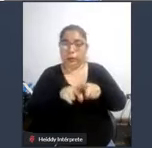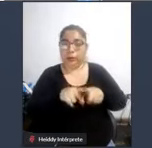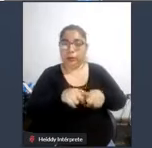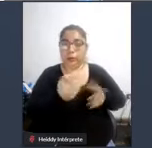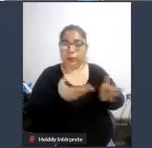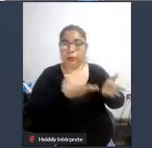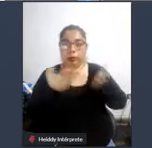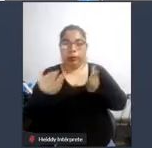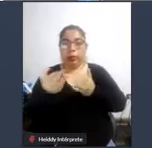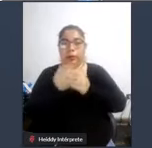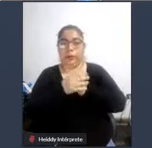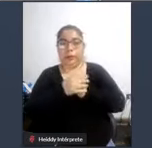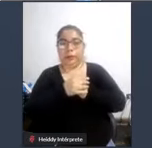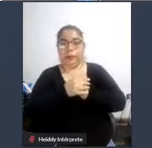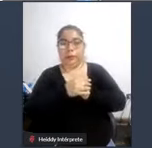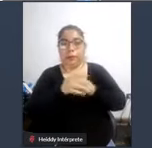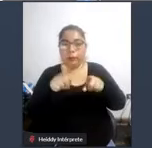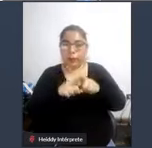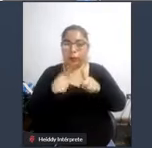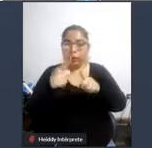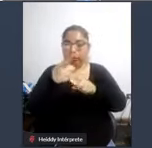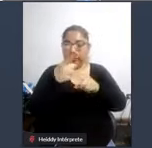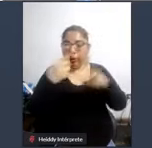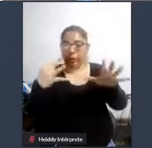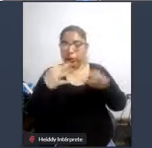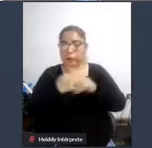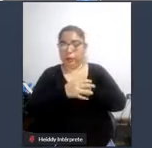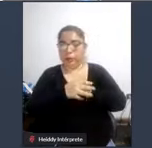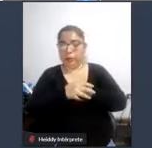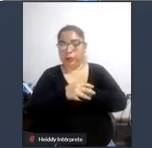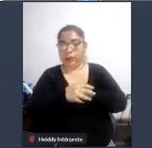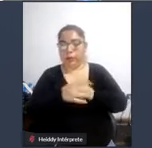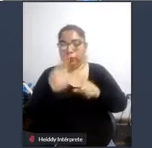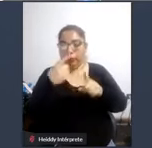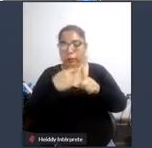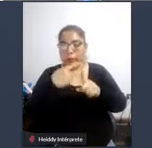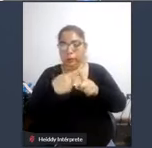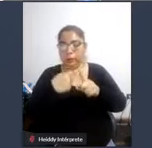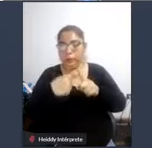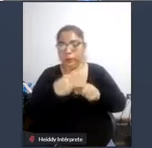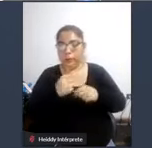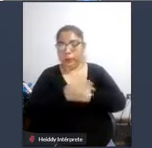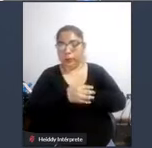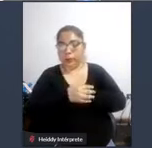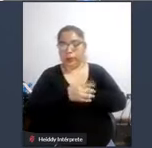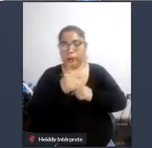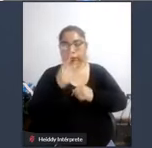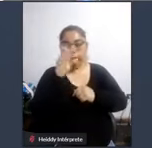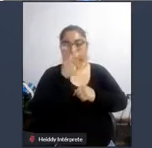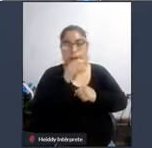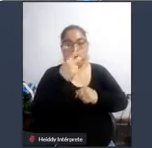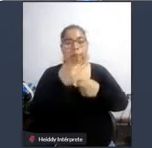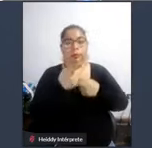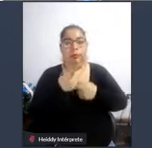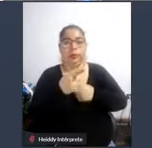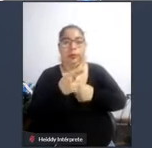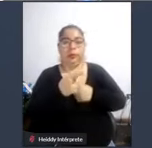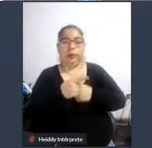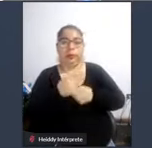como beca 18 que les conceda una subvención para movilidad y una subvención para